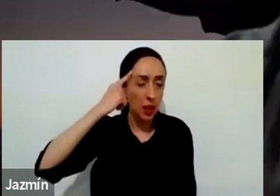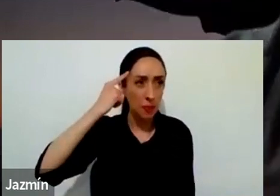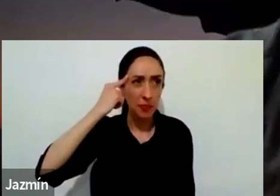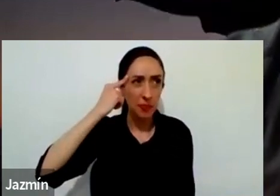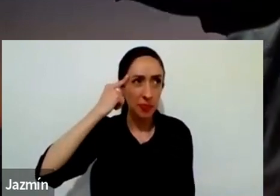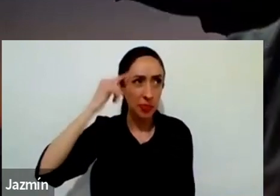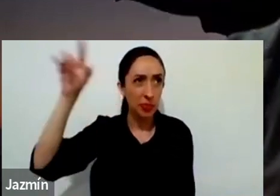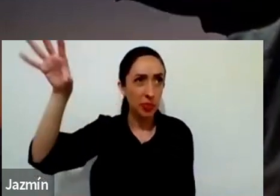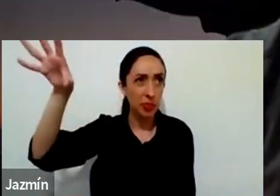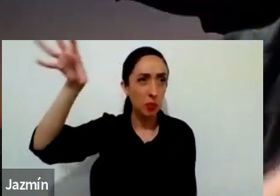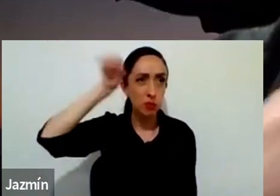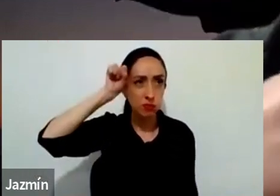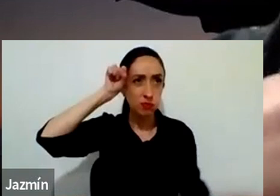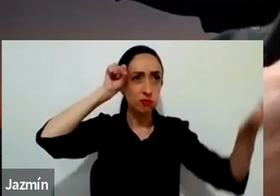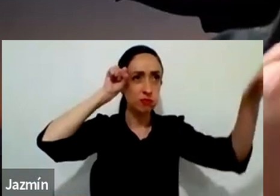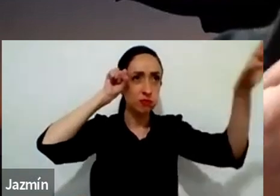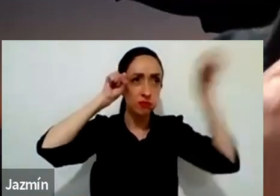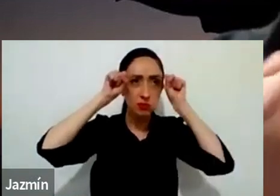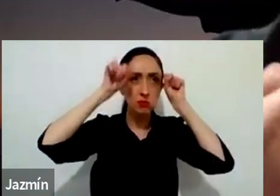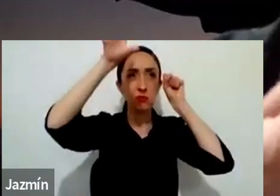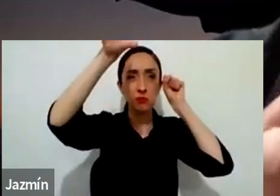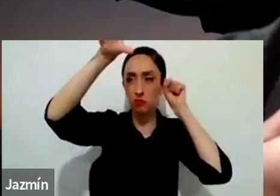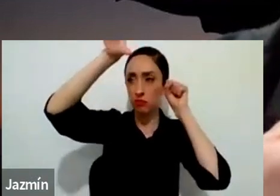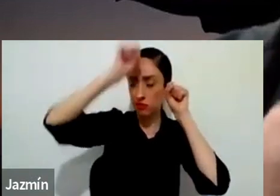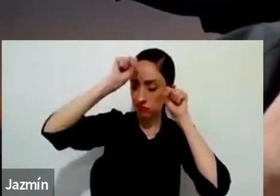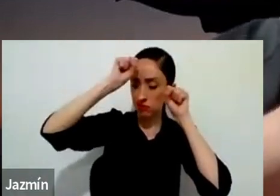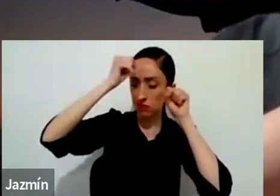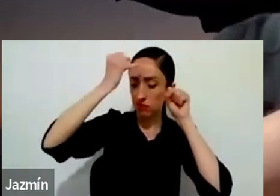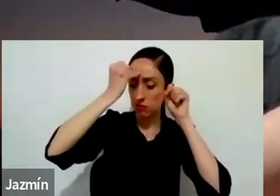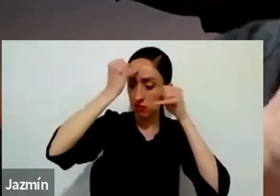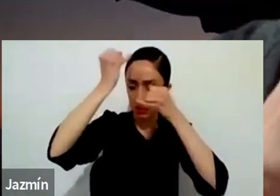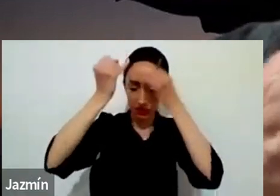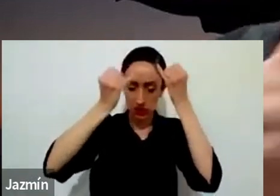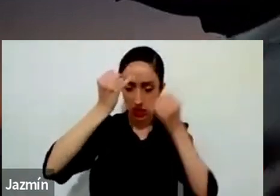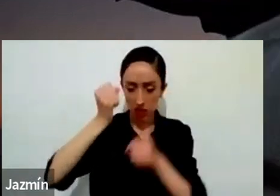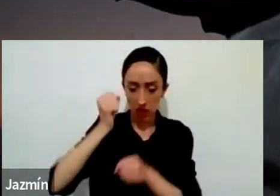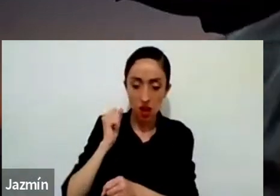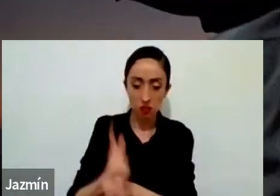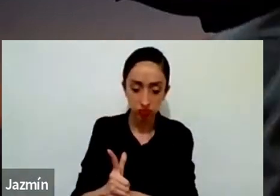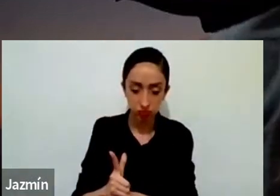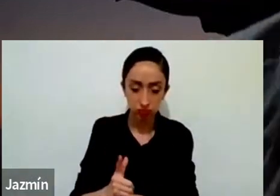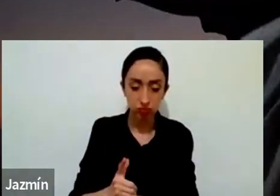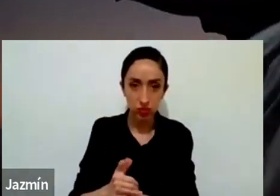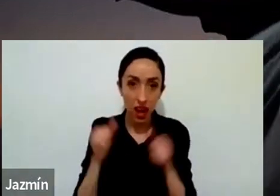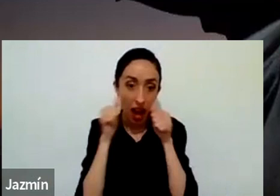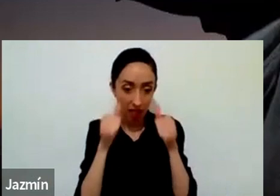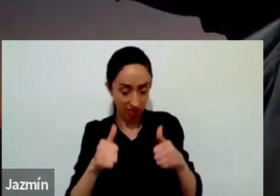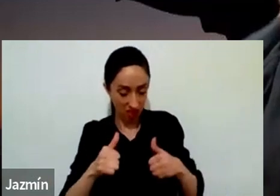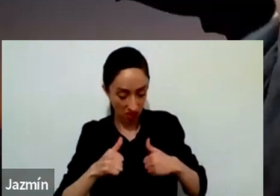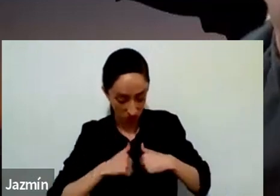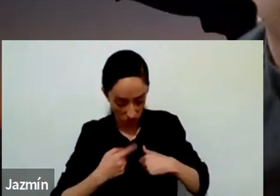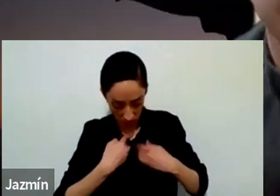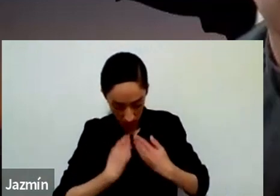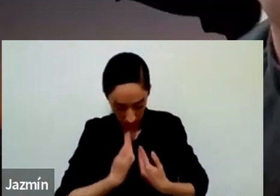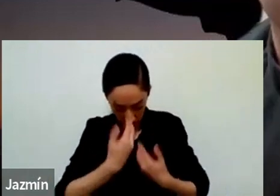que nos mueven el alma. Escuchar lo que va surgiendo mientras voy haciendo ese repaso diario